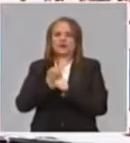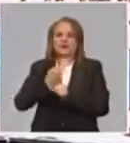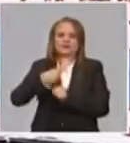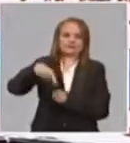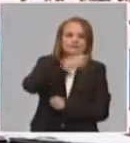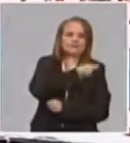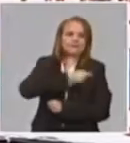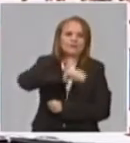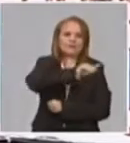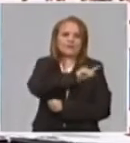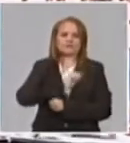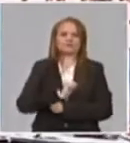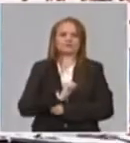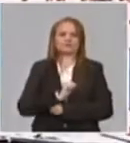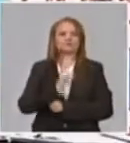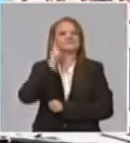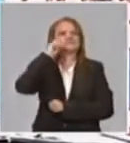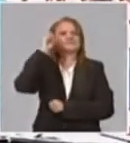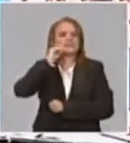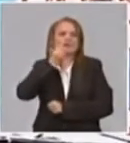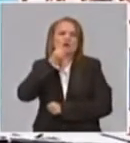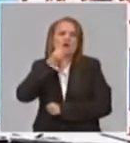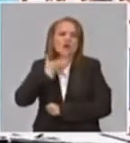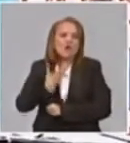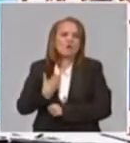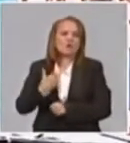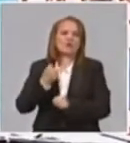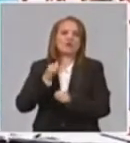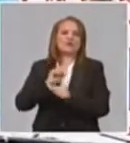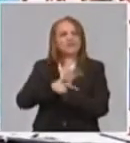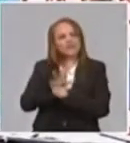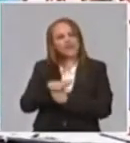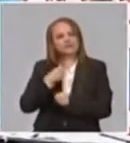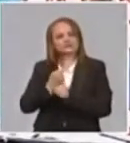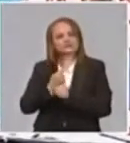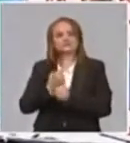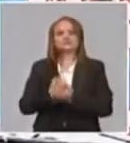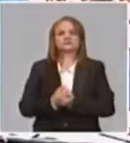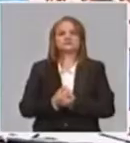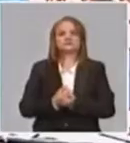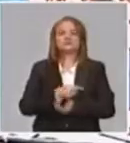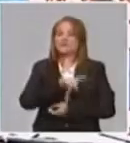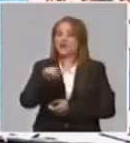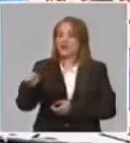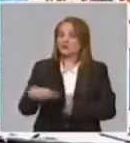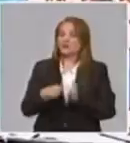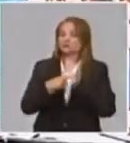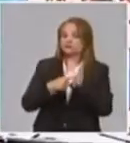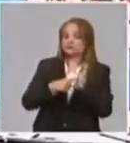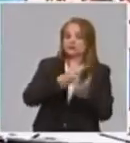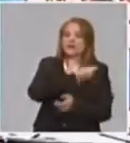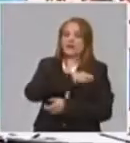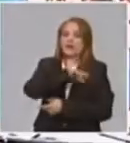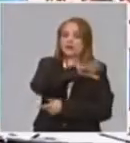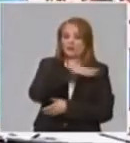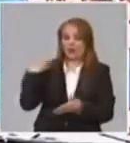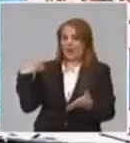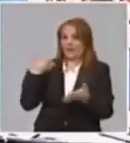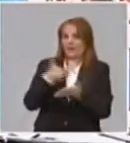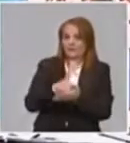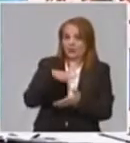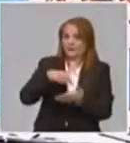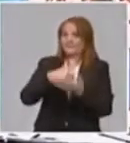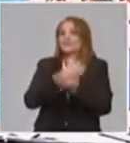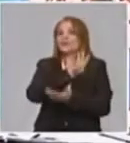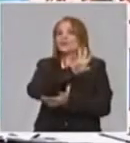Hay un proyecto, Randy, que quiero comentarle a nuestro pueblo, que para nosotros hasta este minuto, repito, día 45, está